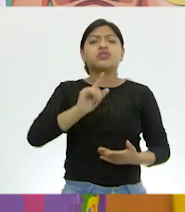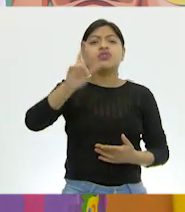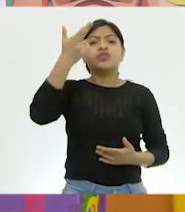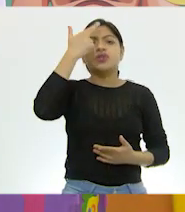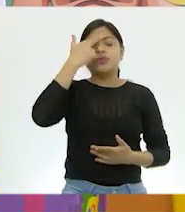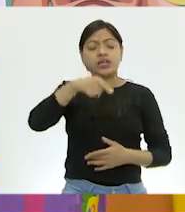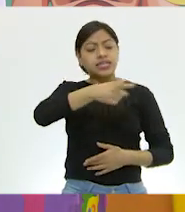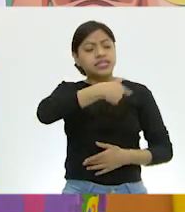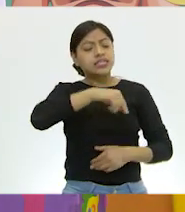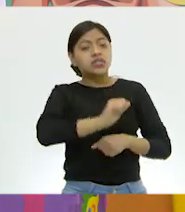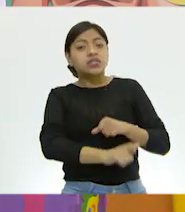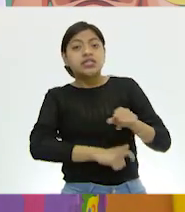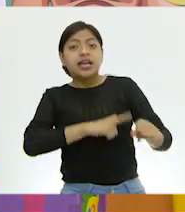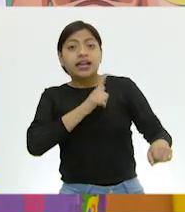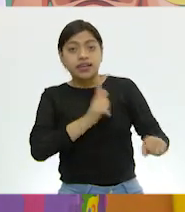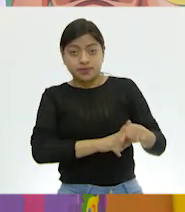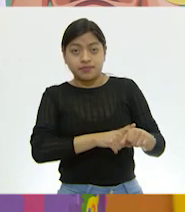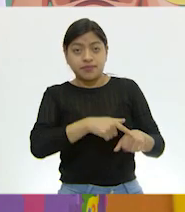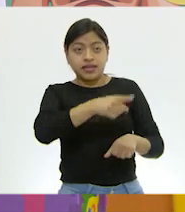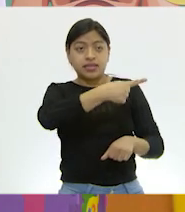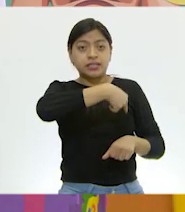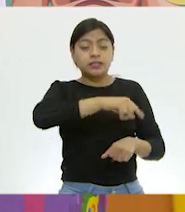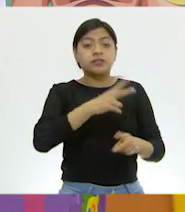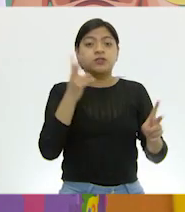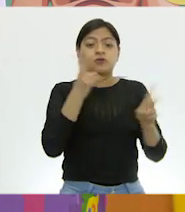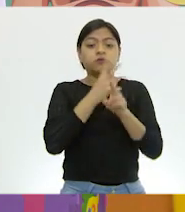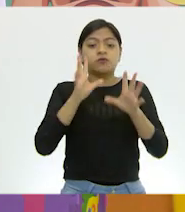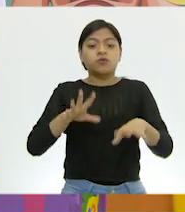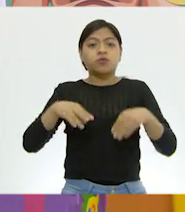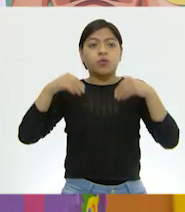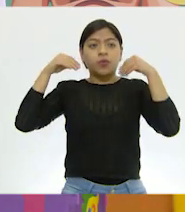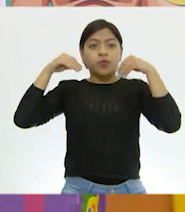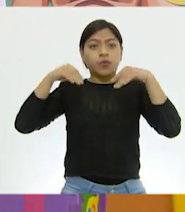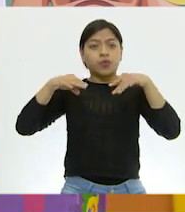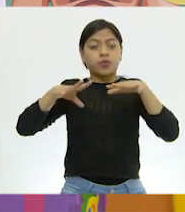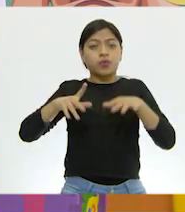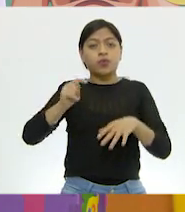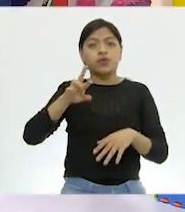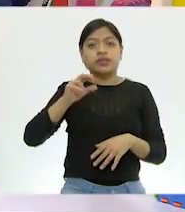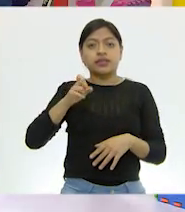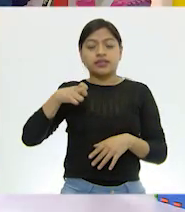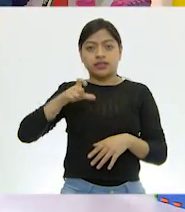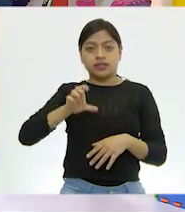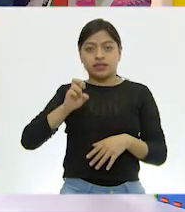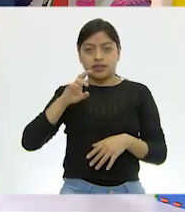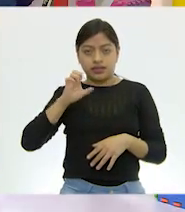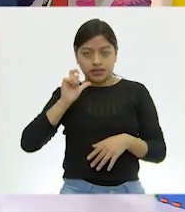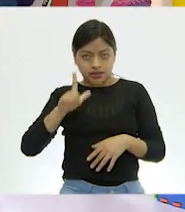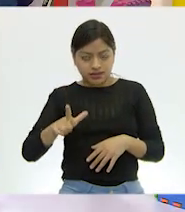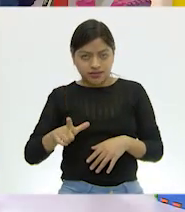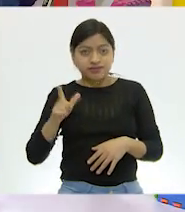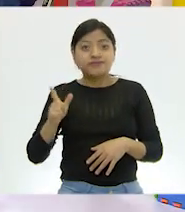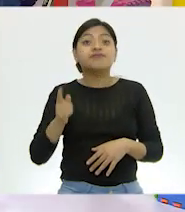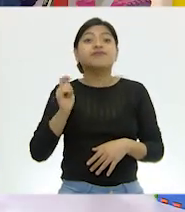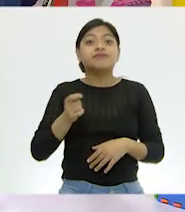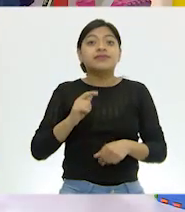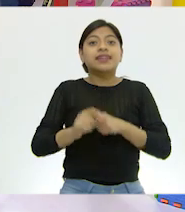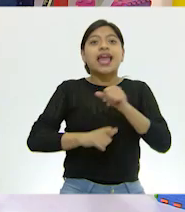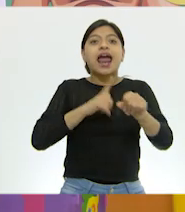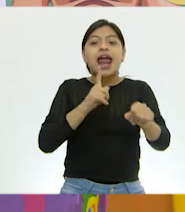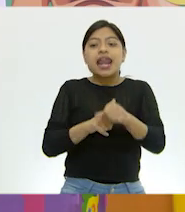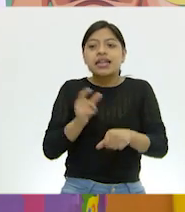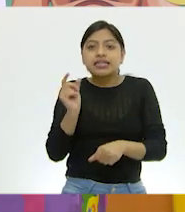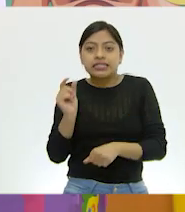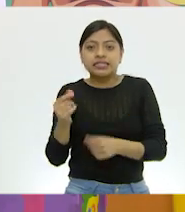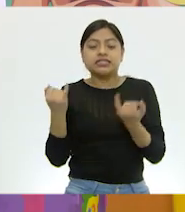sí, los insectos. Y también los arácnidos.